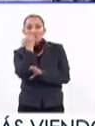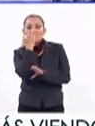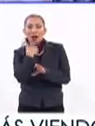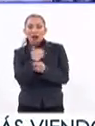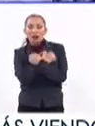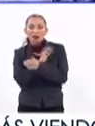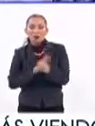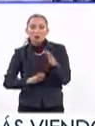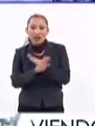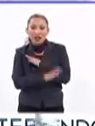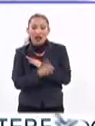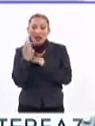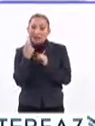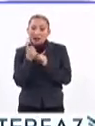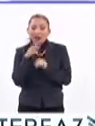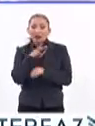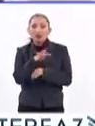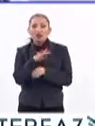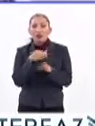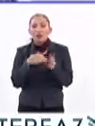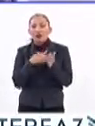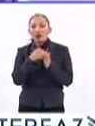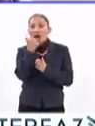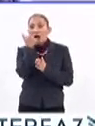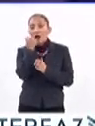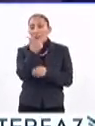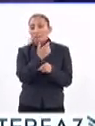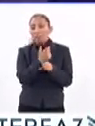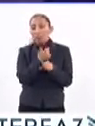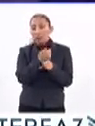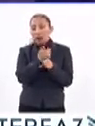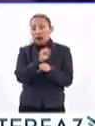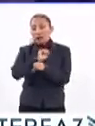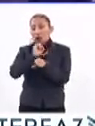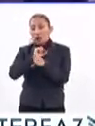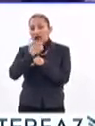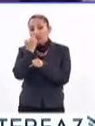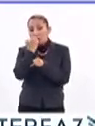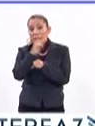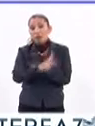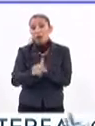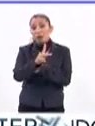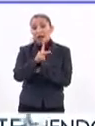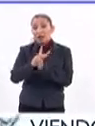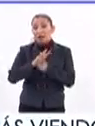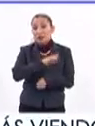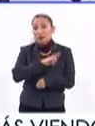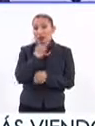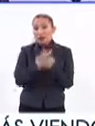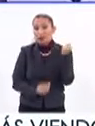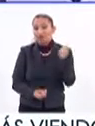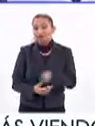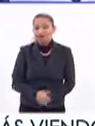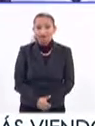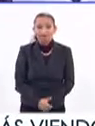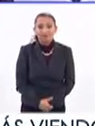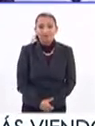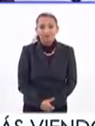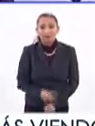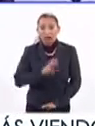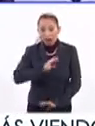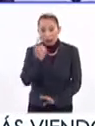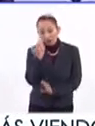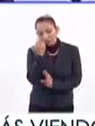educación básica, con casi 19 millones de alumnos de primaria y secundaria en escuelas públicas y privadas. Se